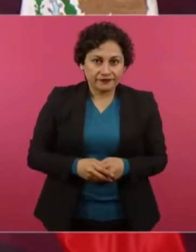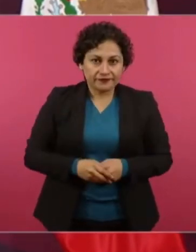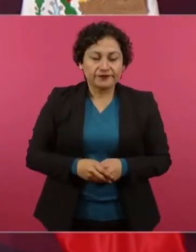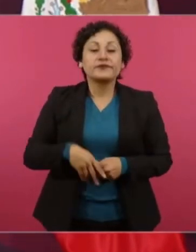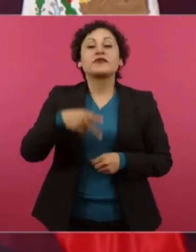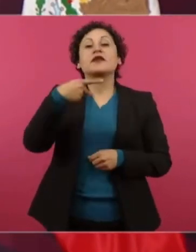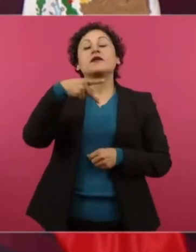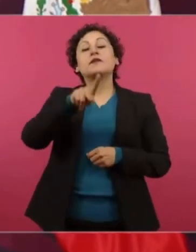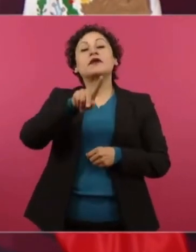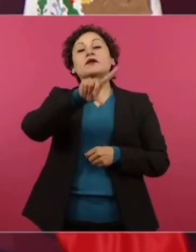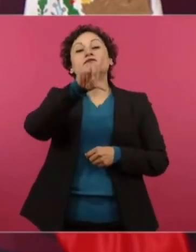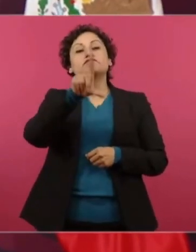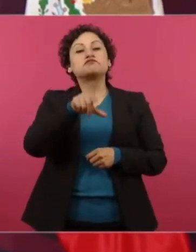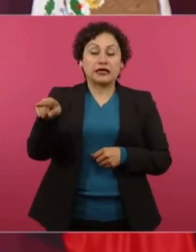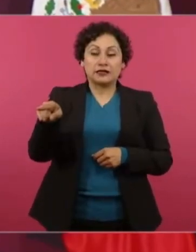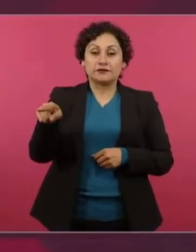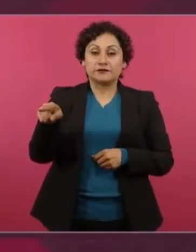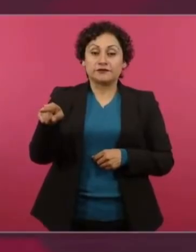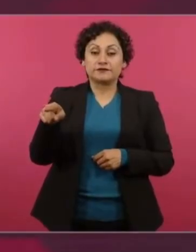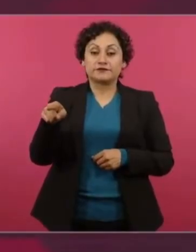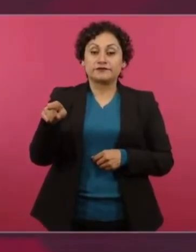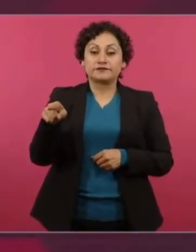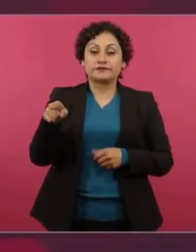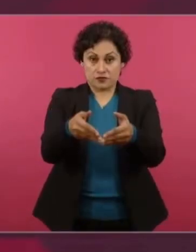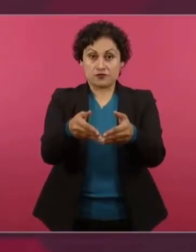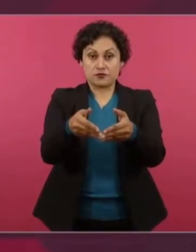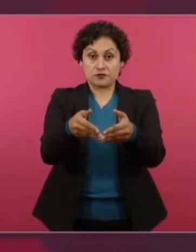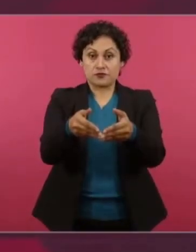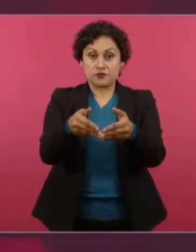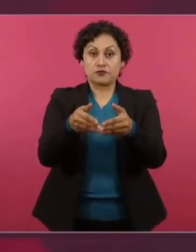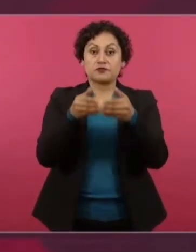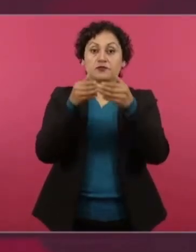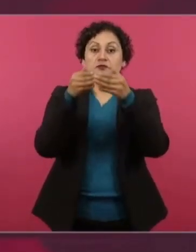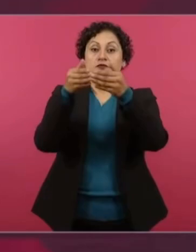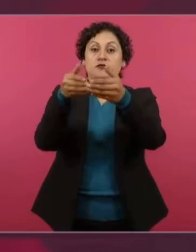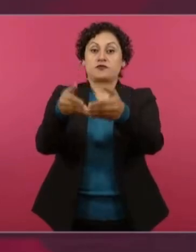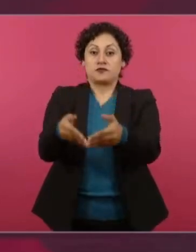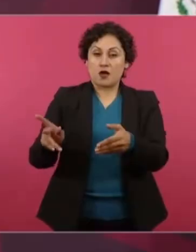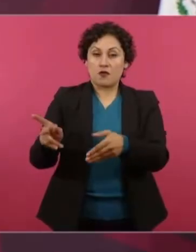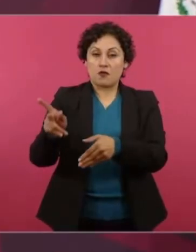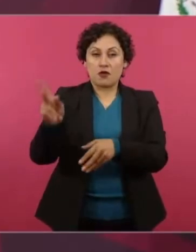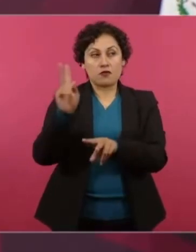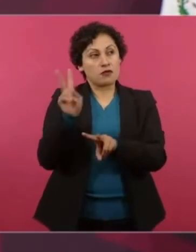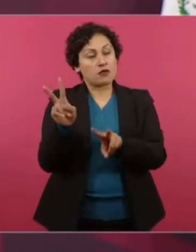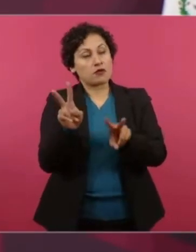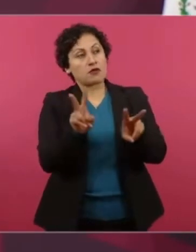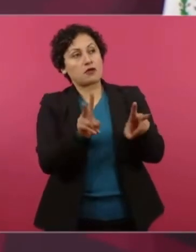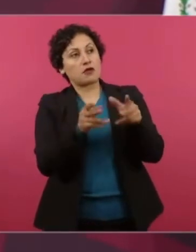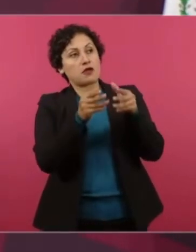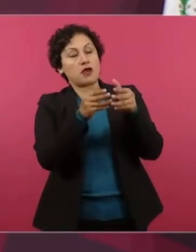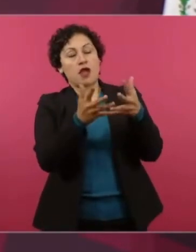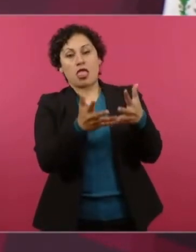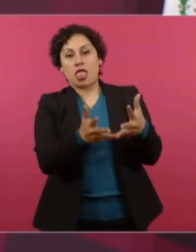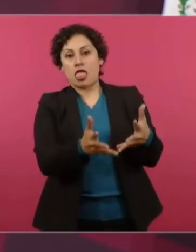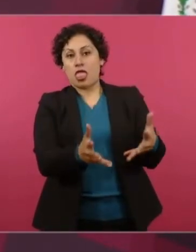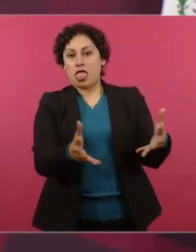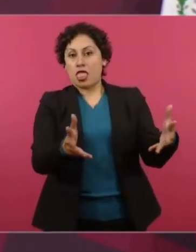un barco así, sale todo el pueblo a verlo, ya sea